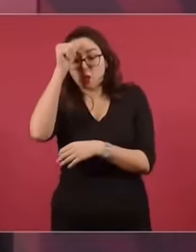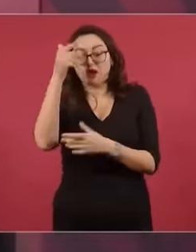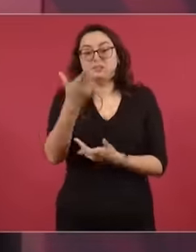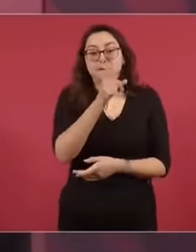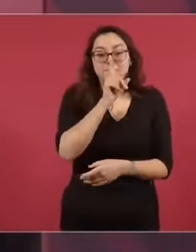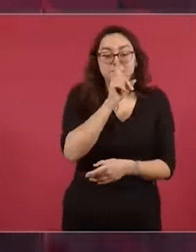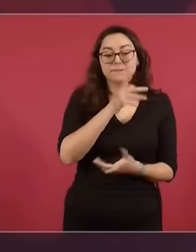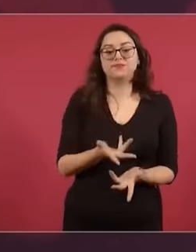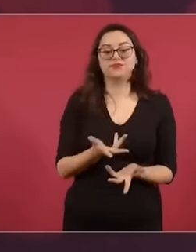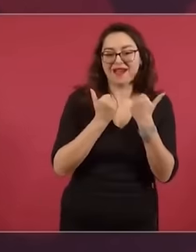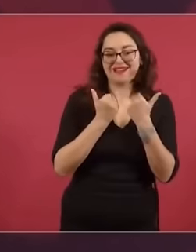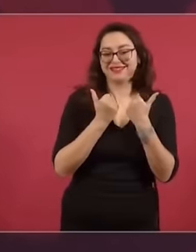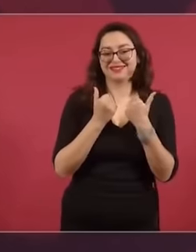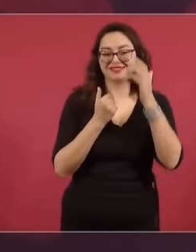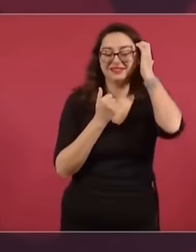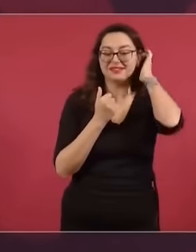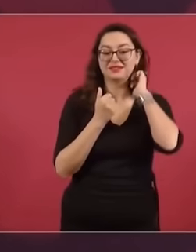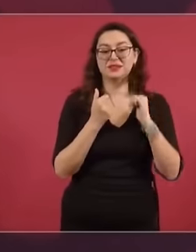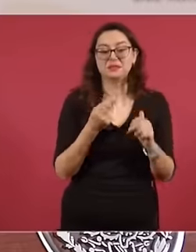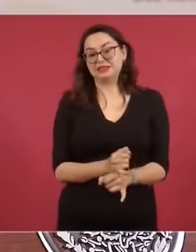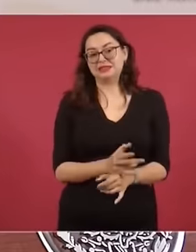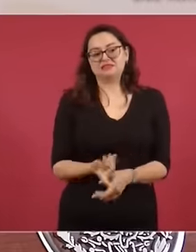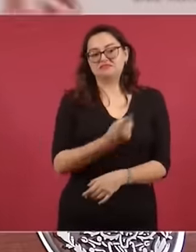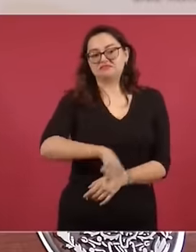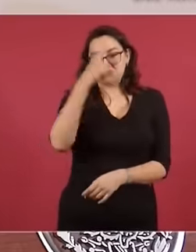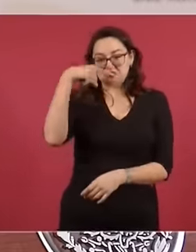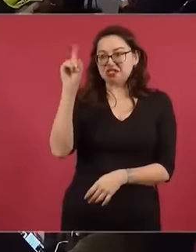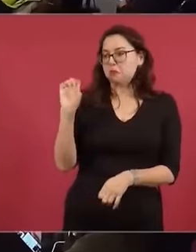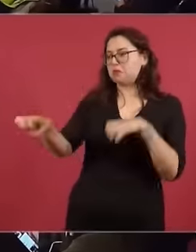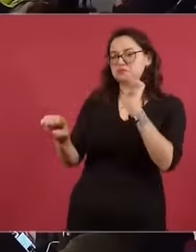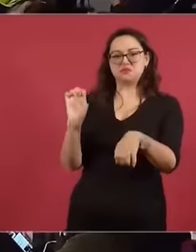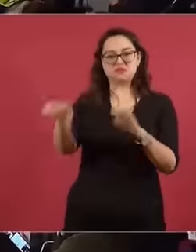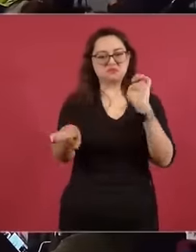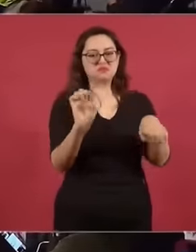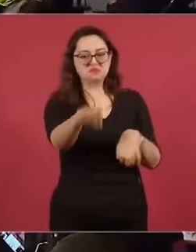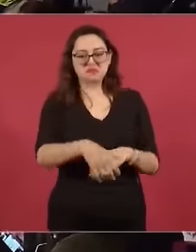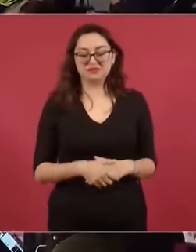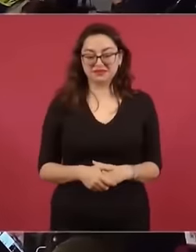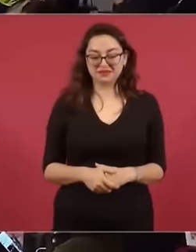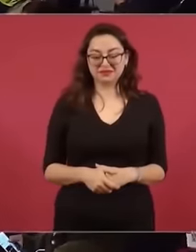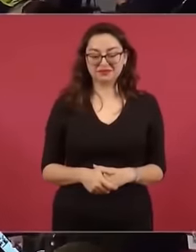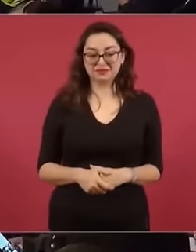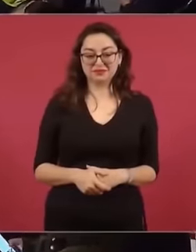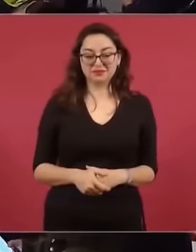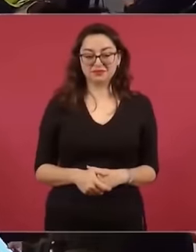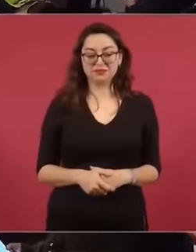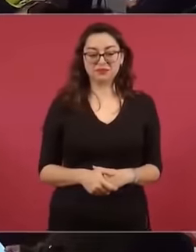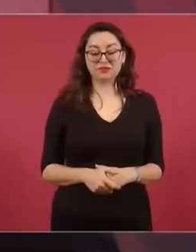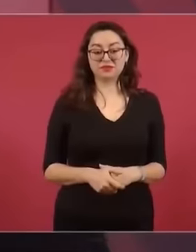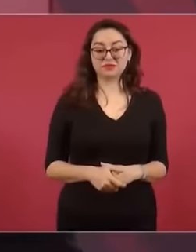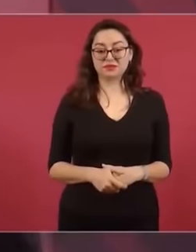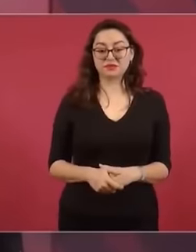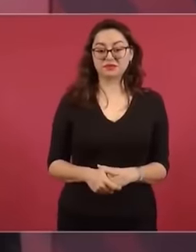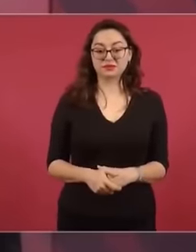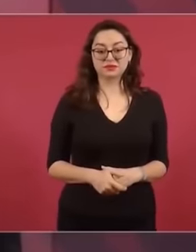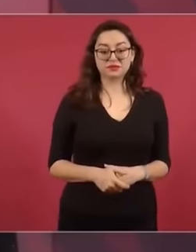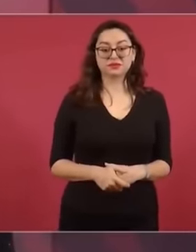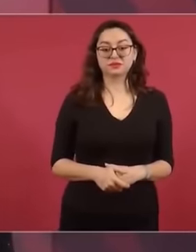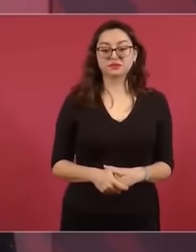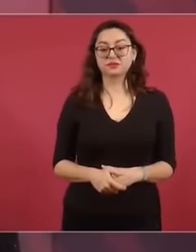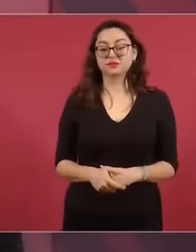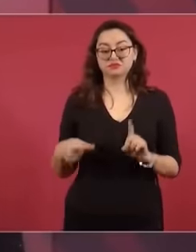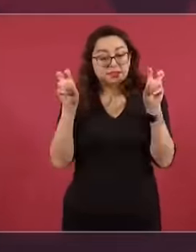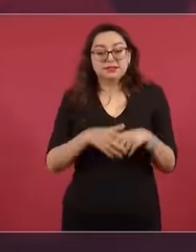Y no existían las redes sociales. O estaban empezando. Entonces, de repente, pues, era la oposición, se convirtió en la